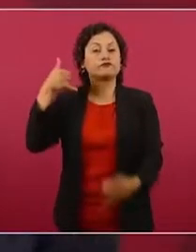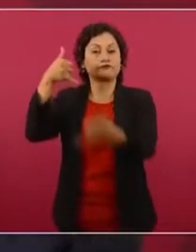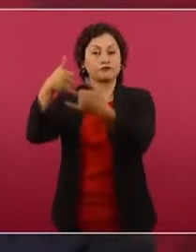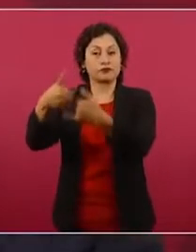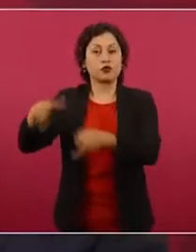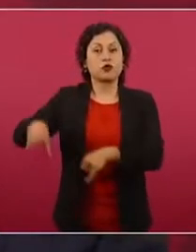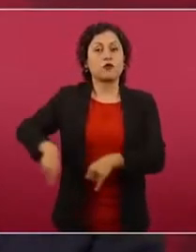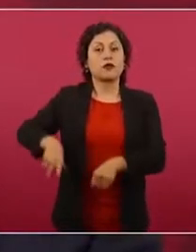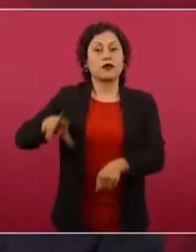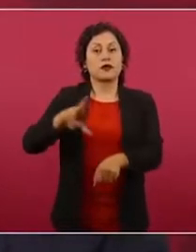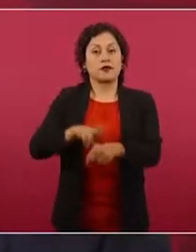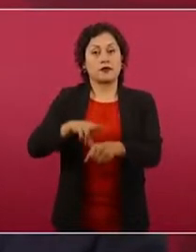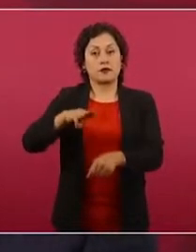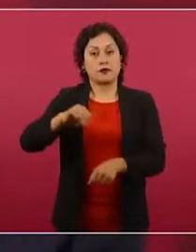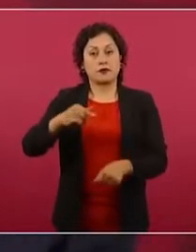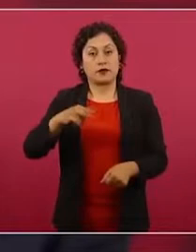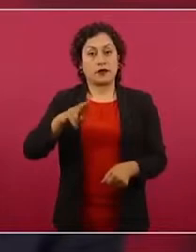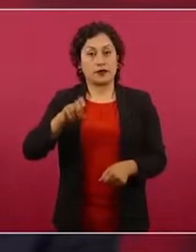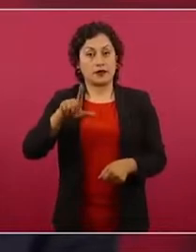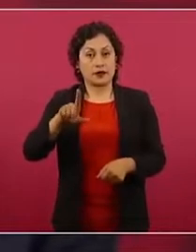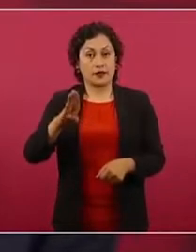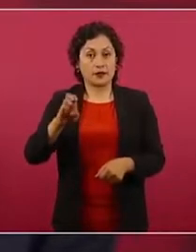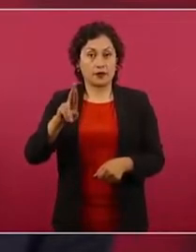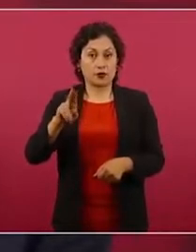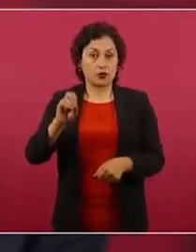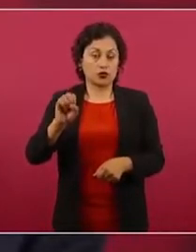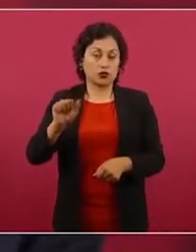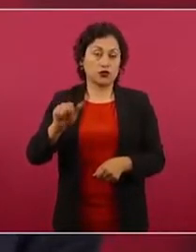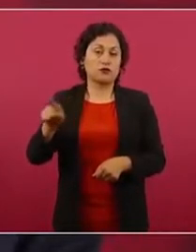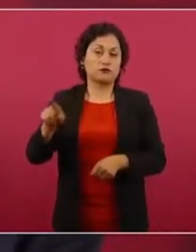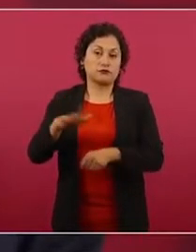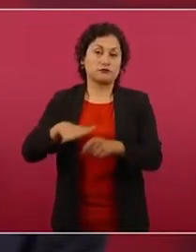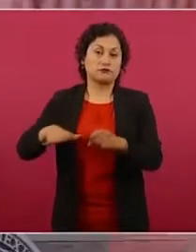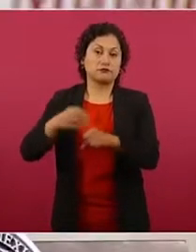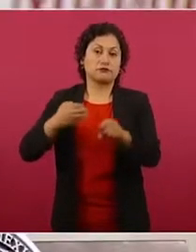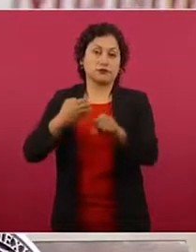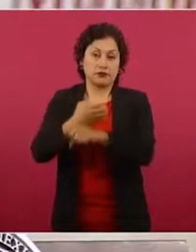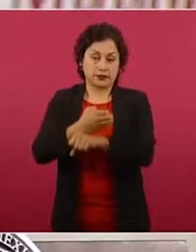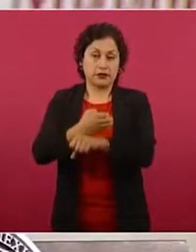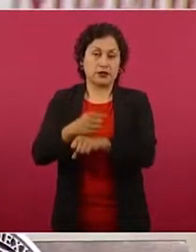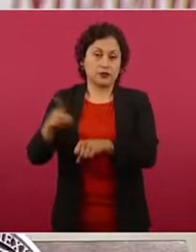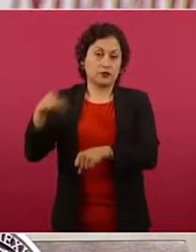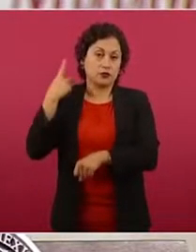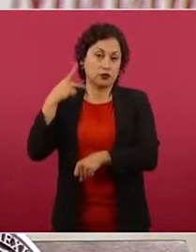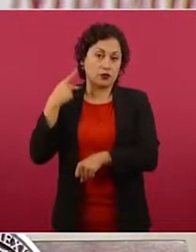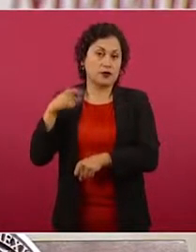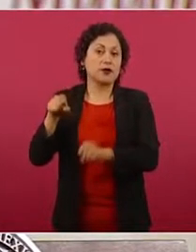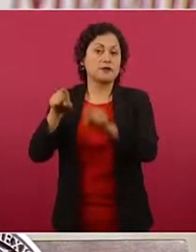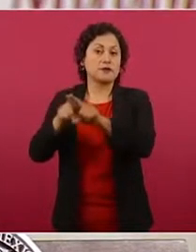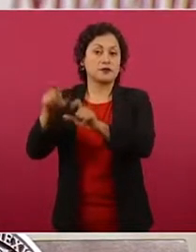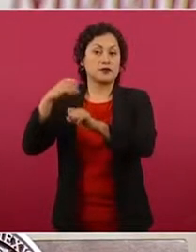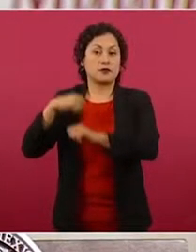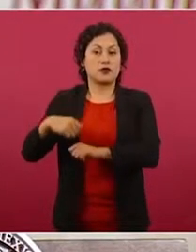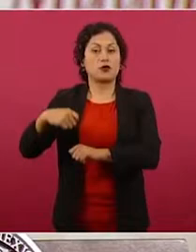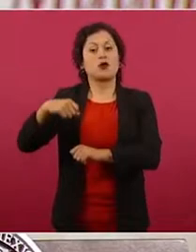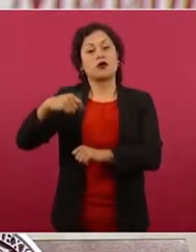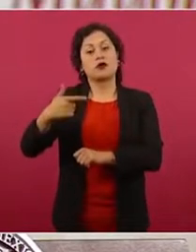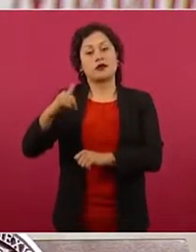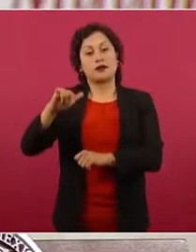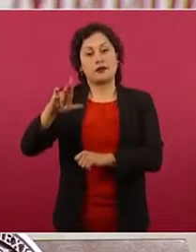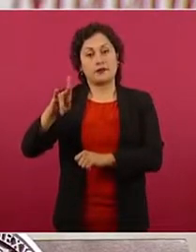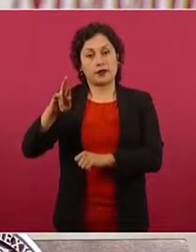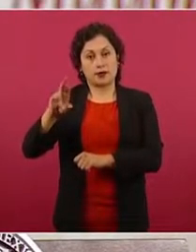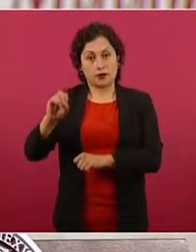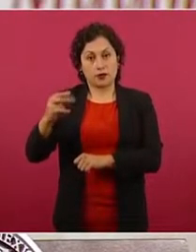Barbosa y con el fiscal general de Justicia de Puebla, Gilberto Higuera. Este evento fue el